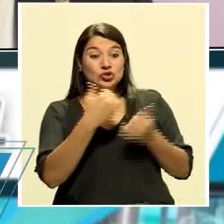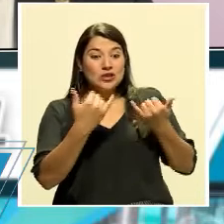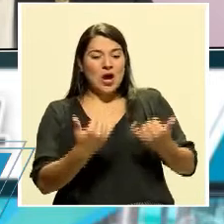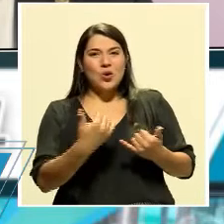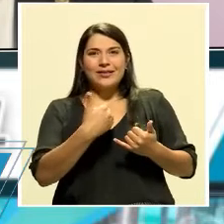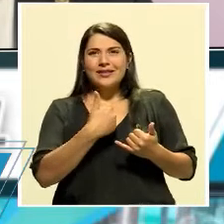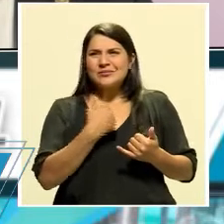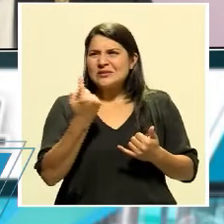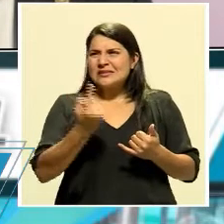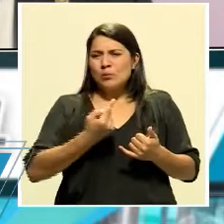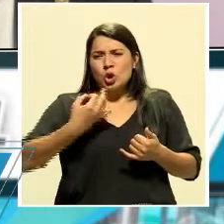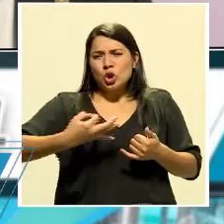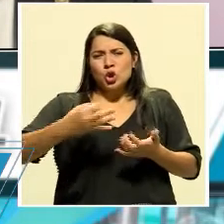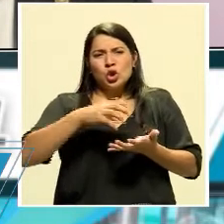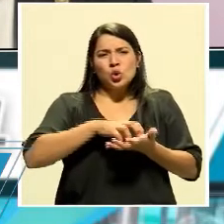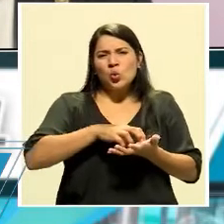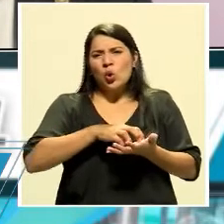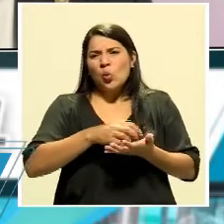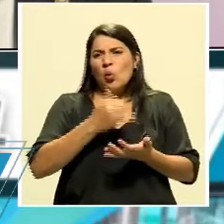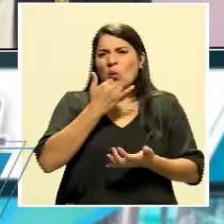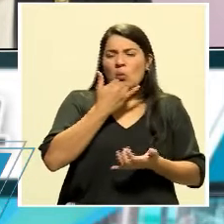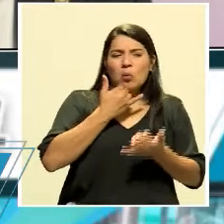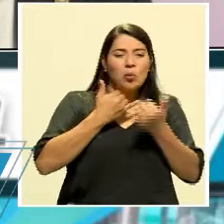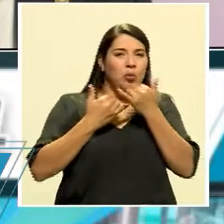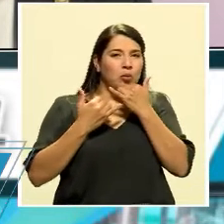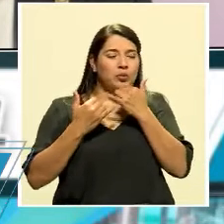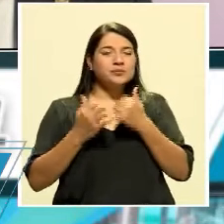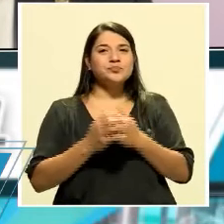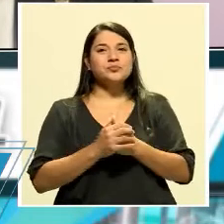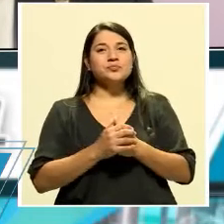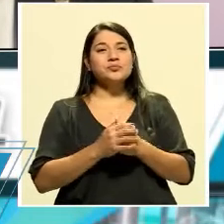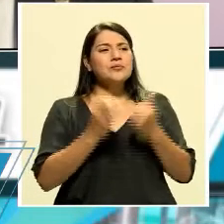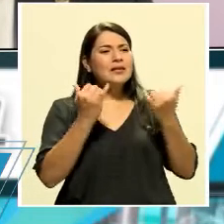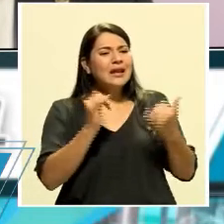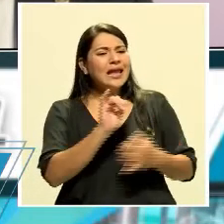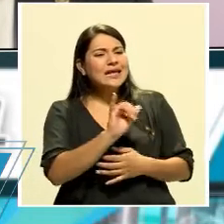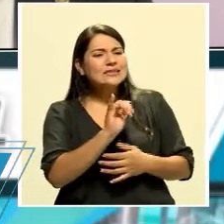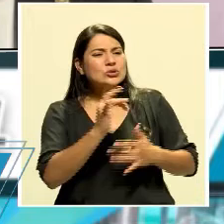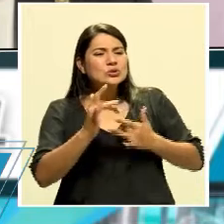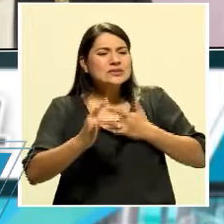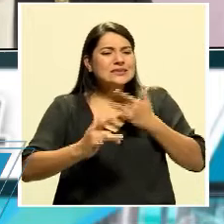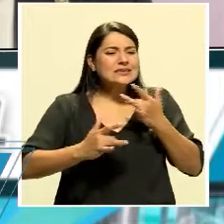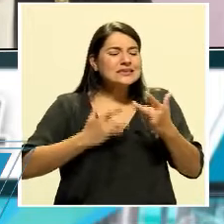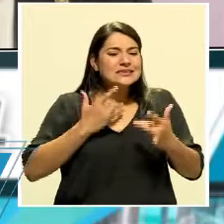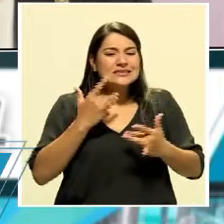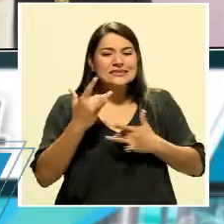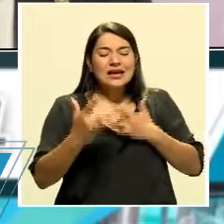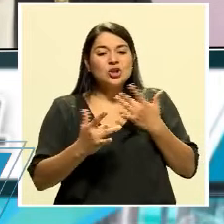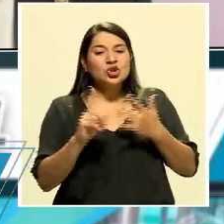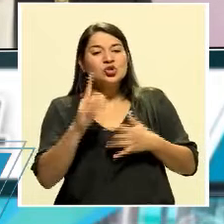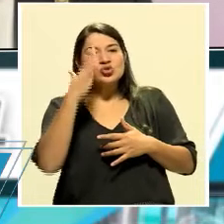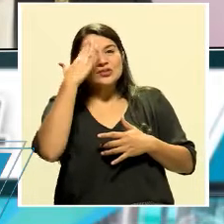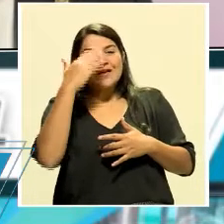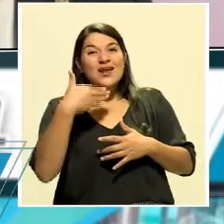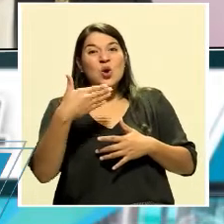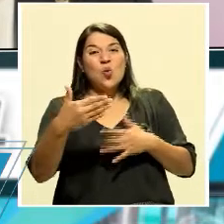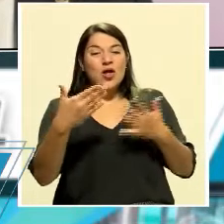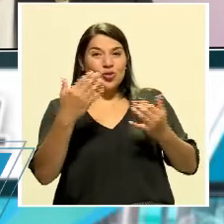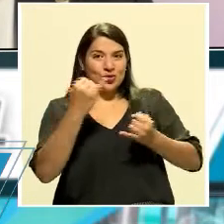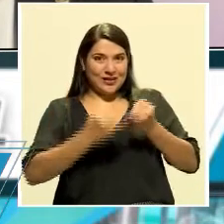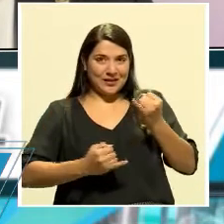incertidumbre, esta sensación de no saber cuándo esto se termina.